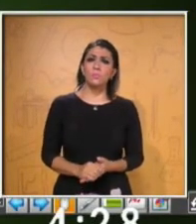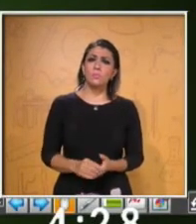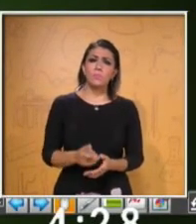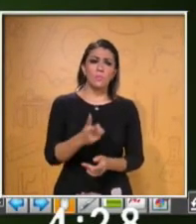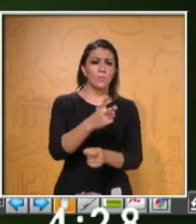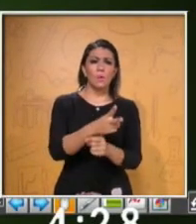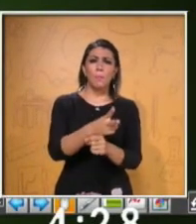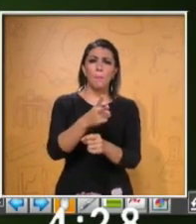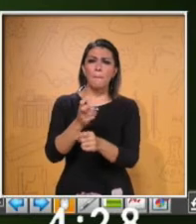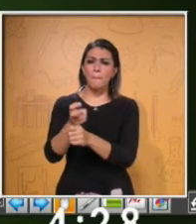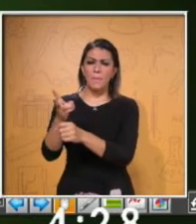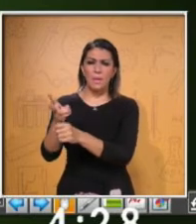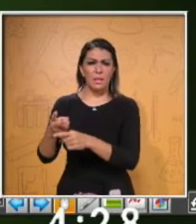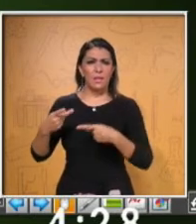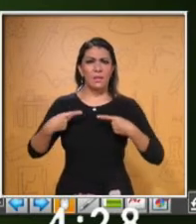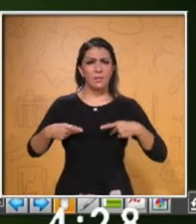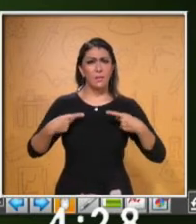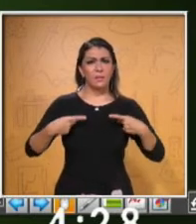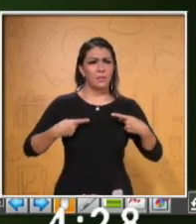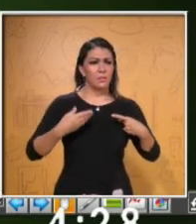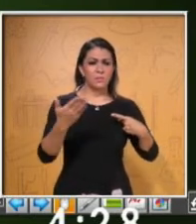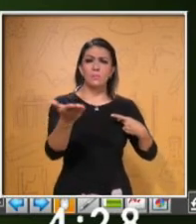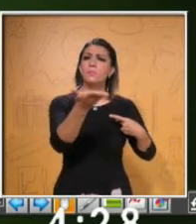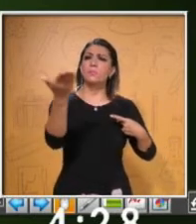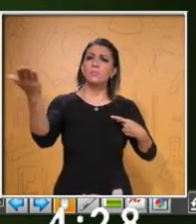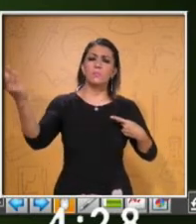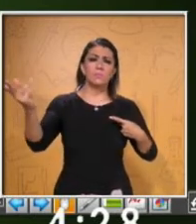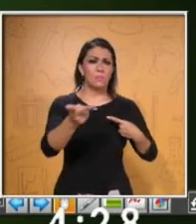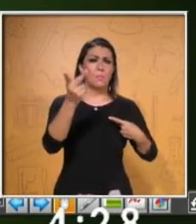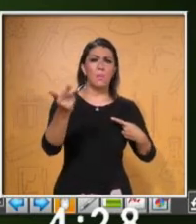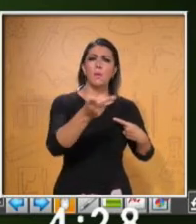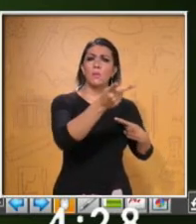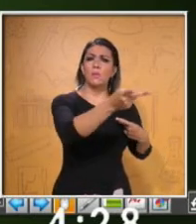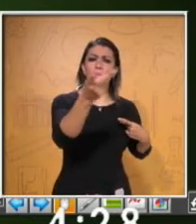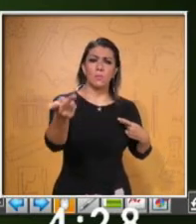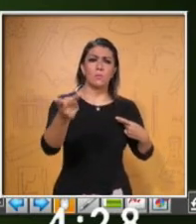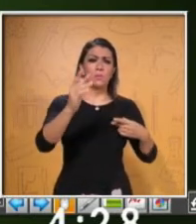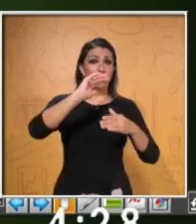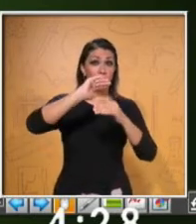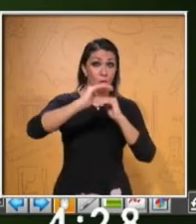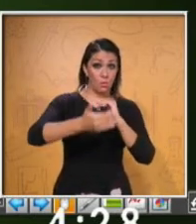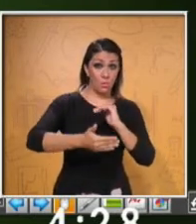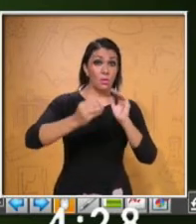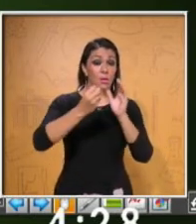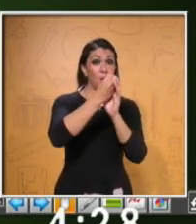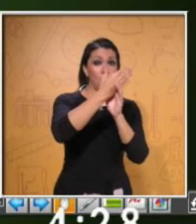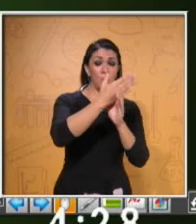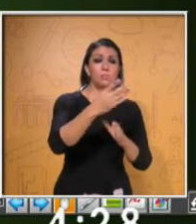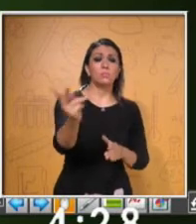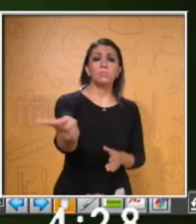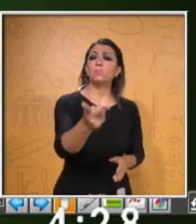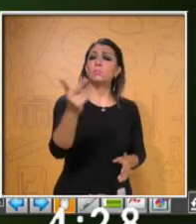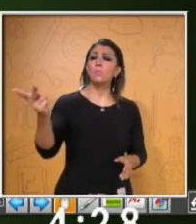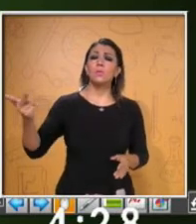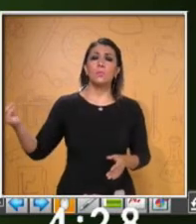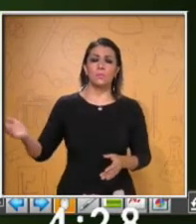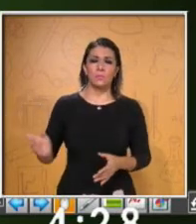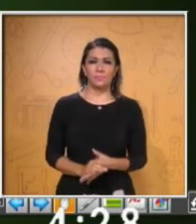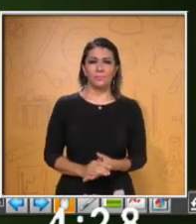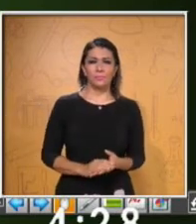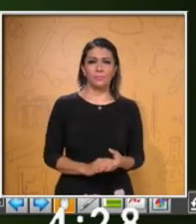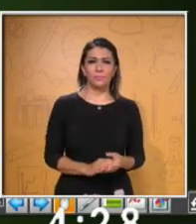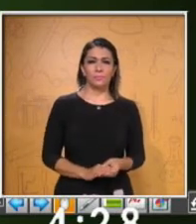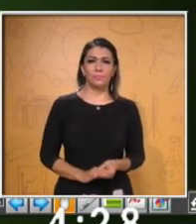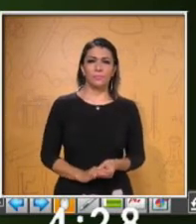invitar a la audiencia a realizar preguntas. Esto es al final de la presentación. ¿Tienes alguna duda?